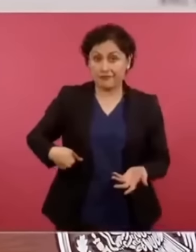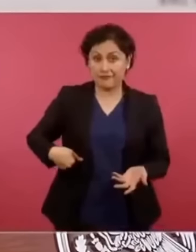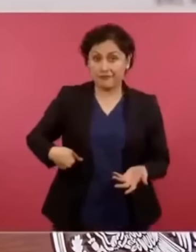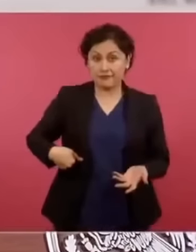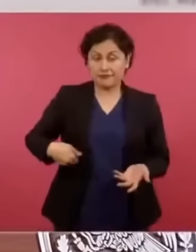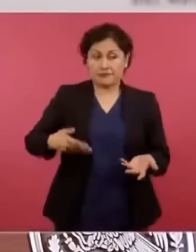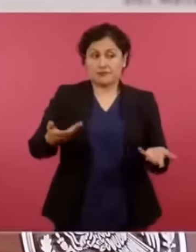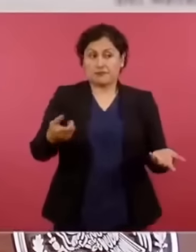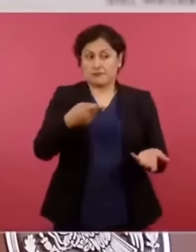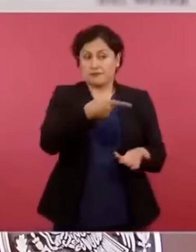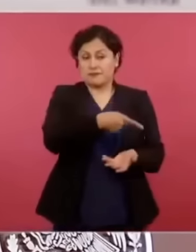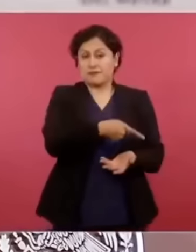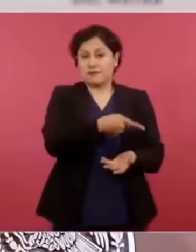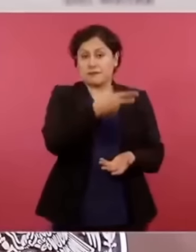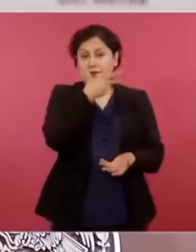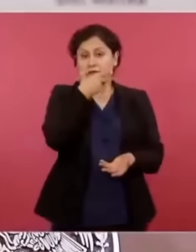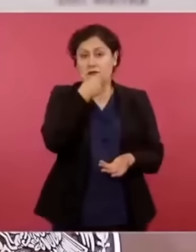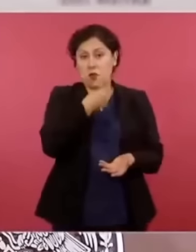meses.